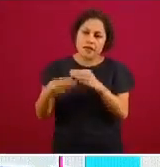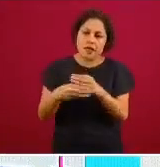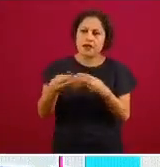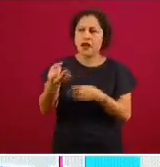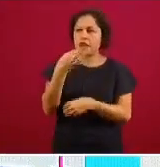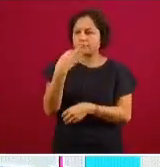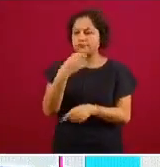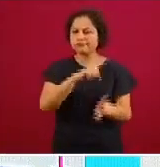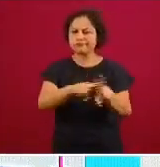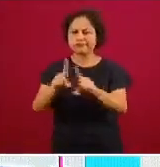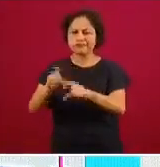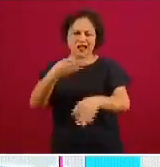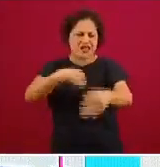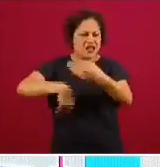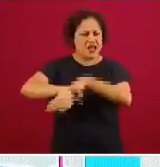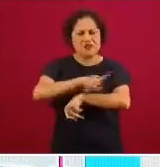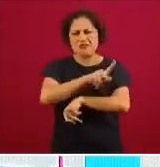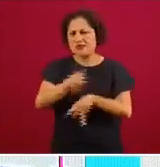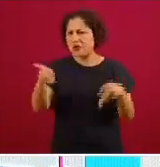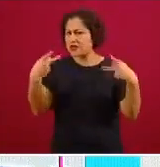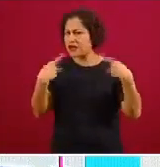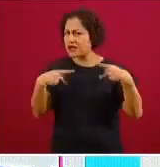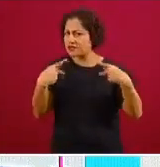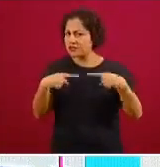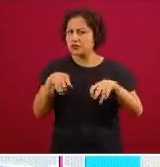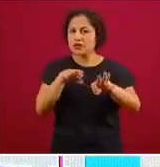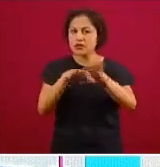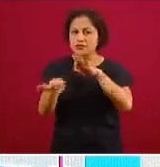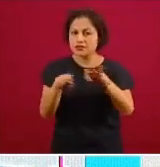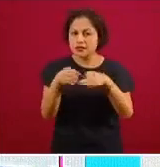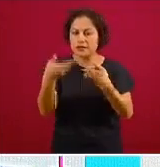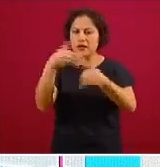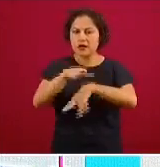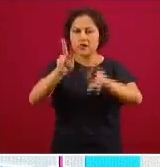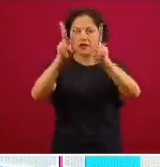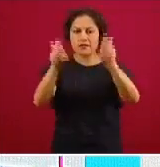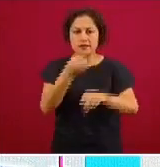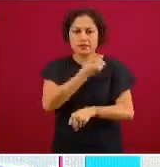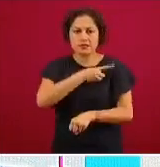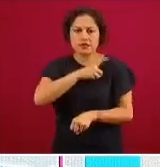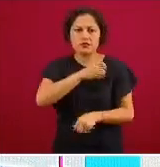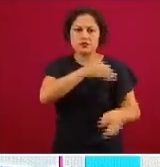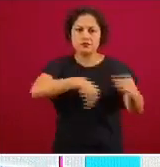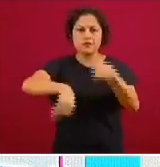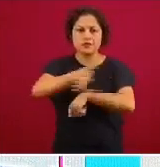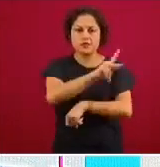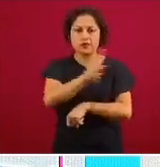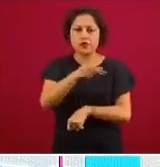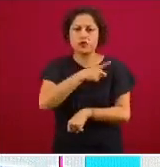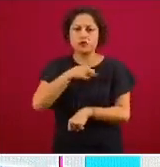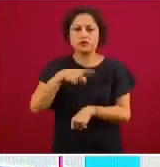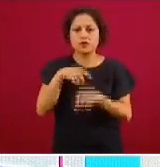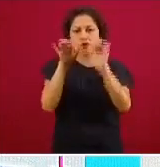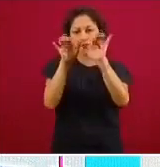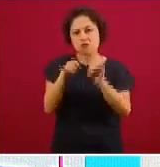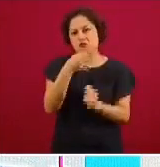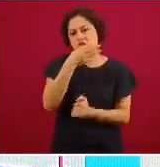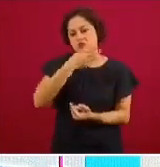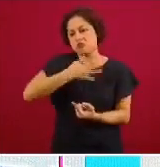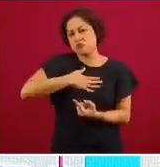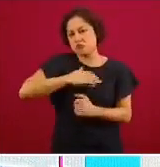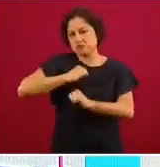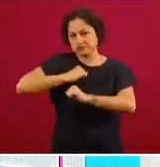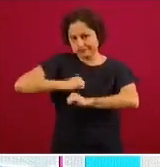dedica a la atención de la salud está obligado por ley a notificar notificar a la autoridad sanitaria cualquier